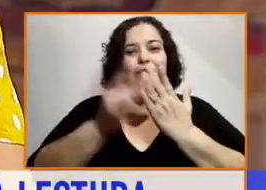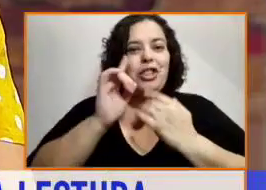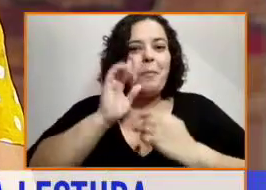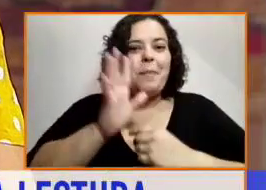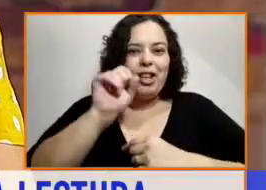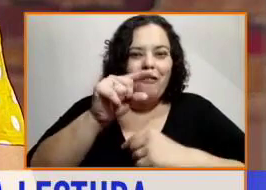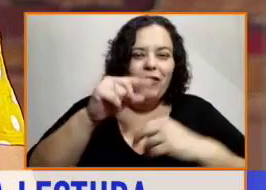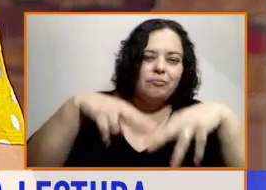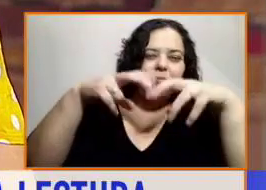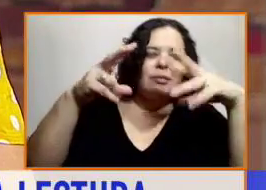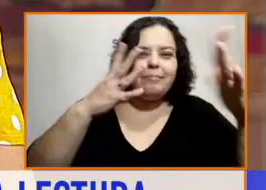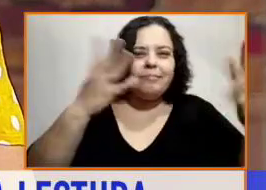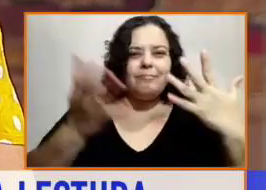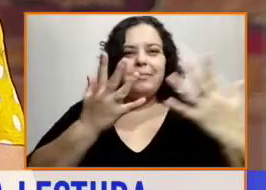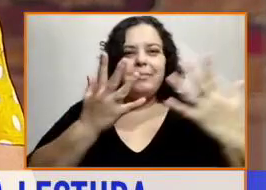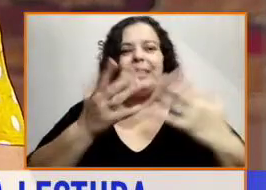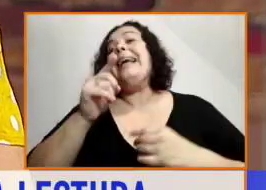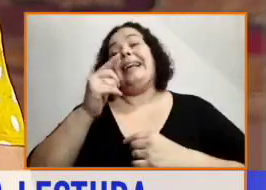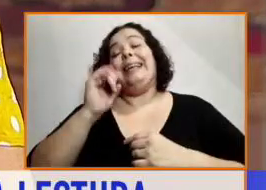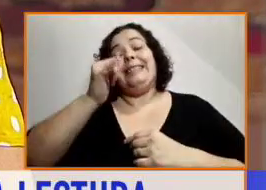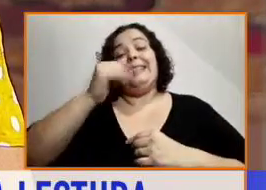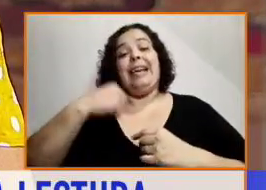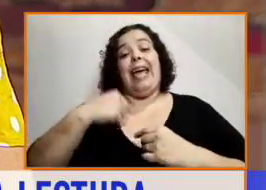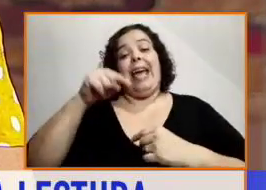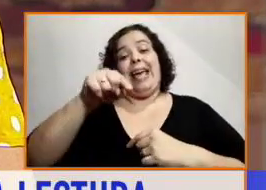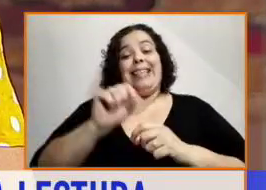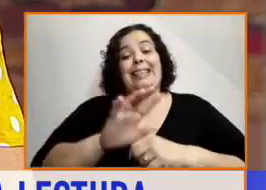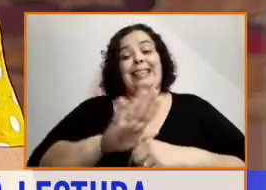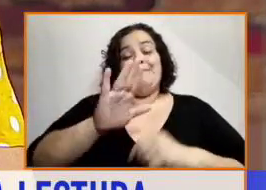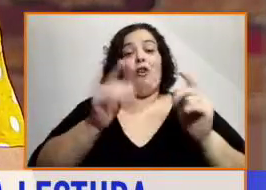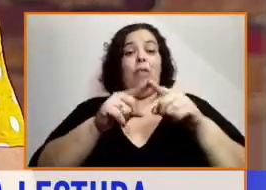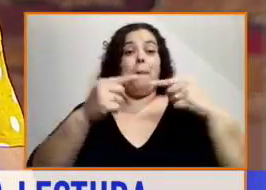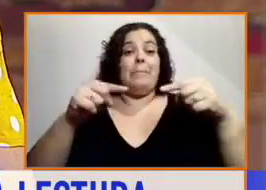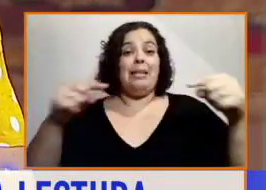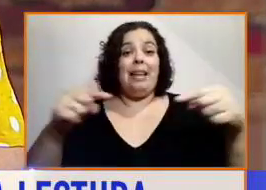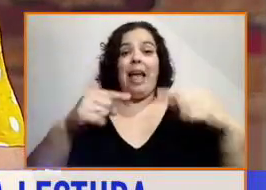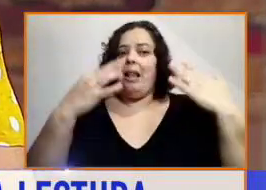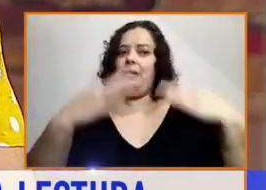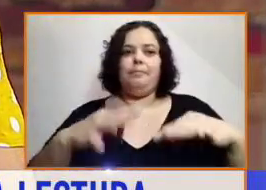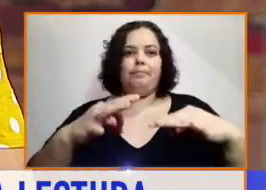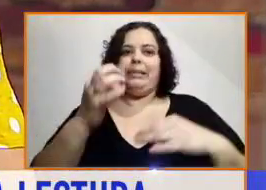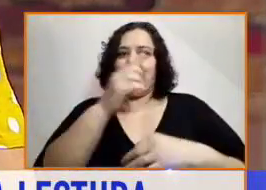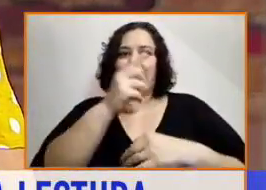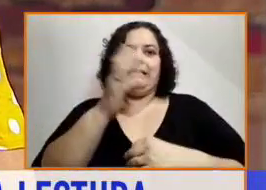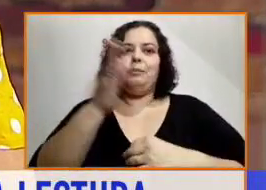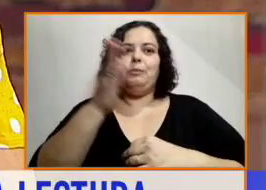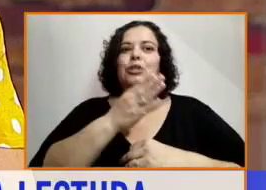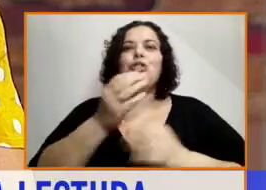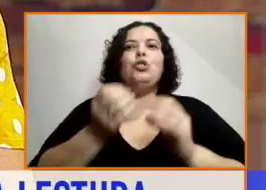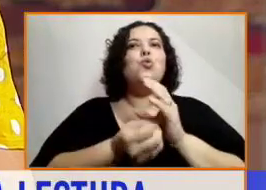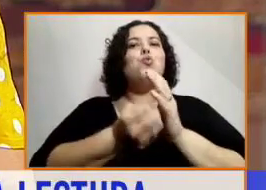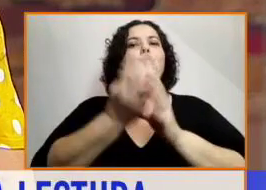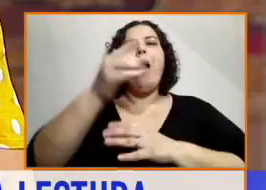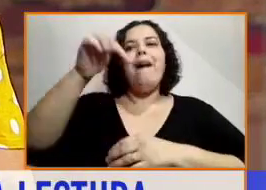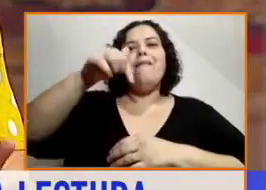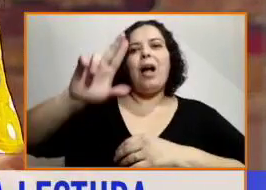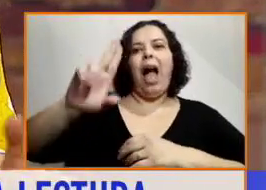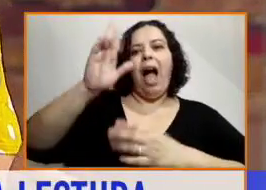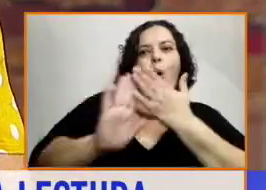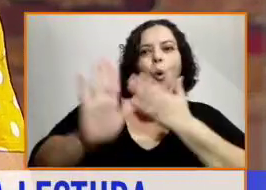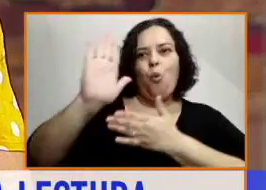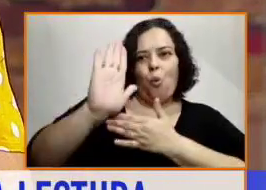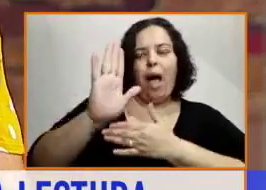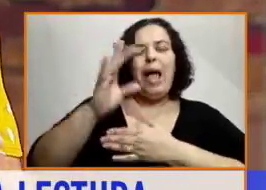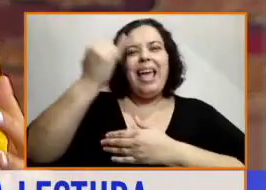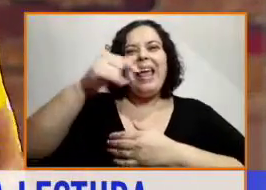Este tipo de material es absolutamente nuevo en Uruguay y en la región. Hay algo parecido, hay alguna cosa,